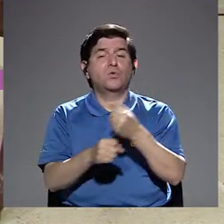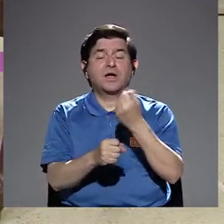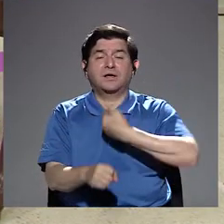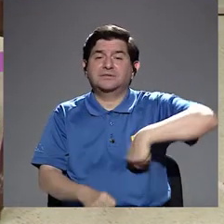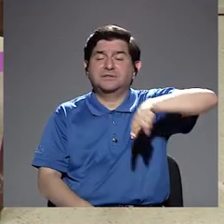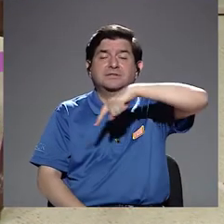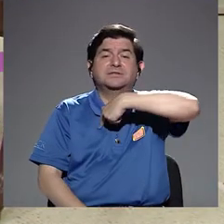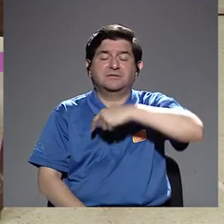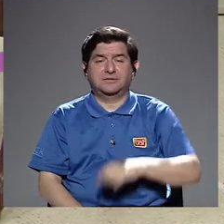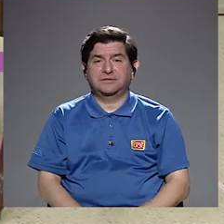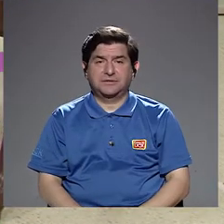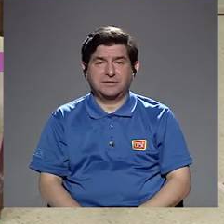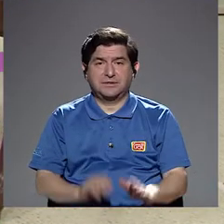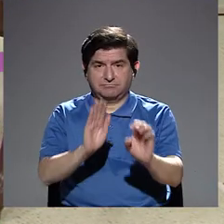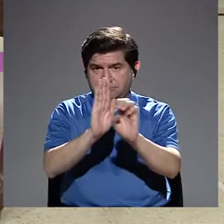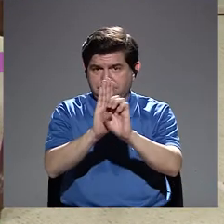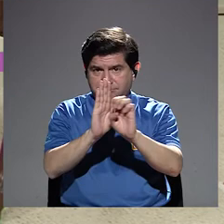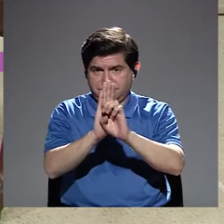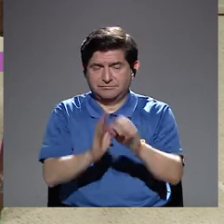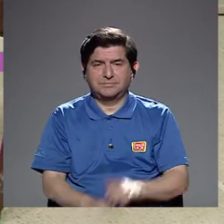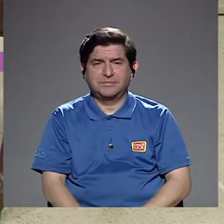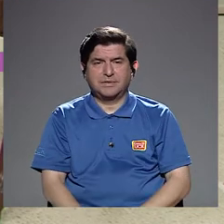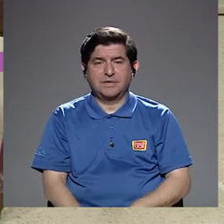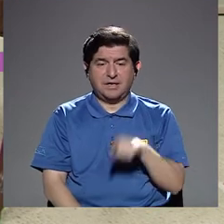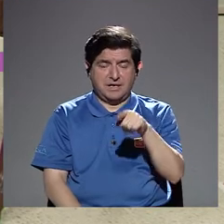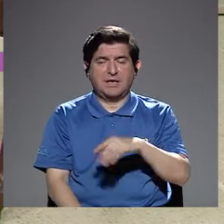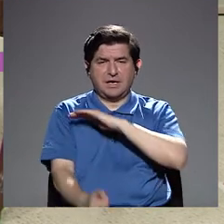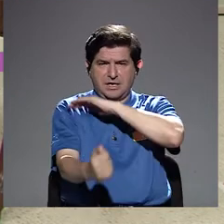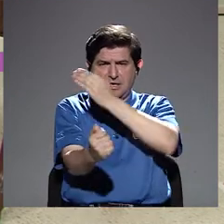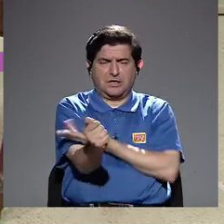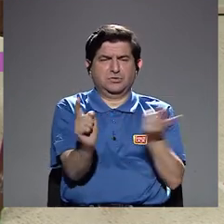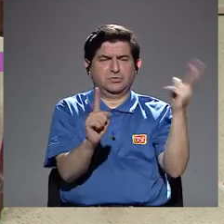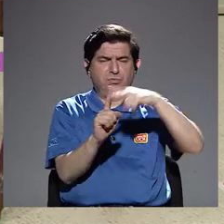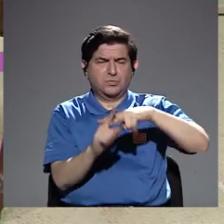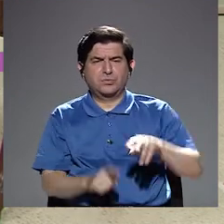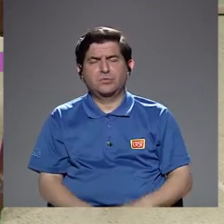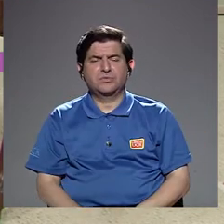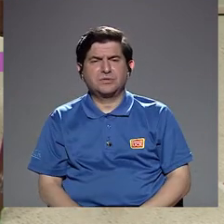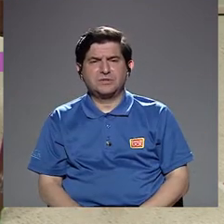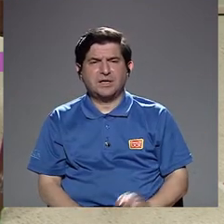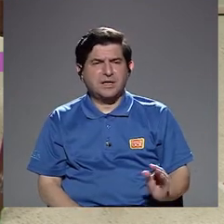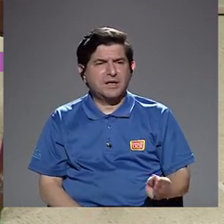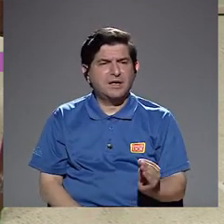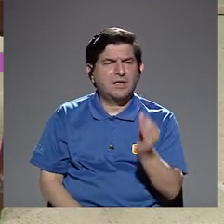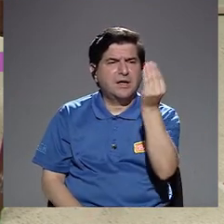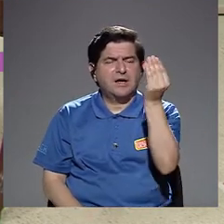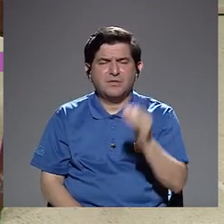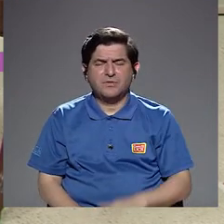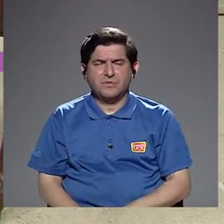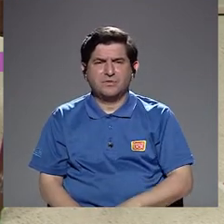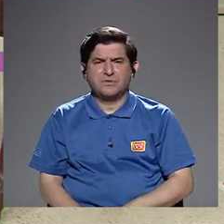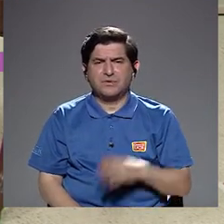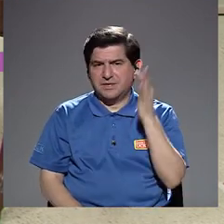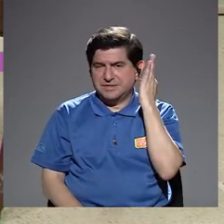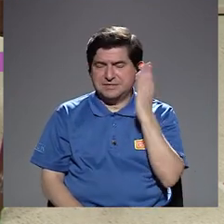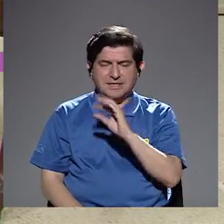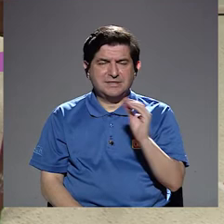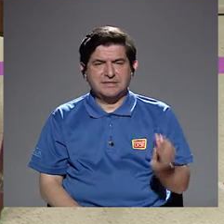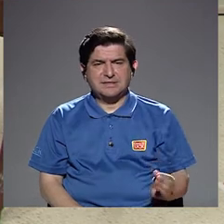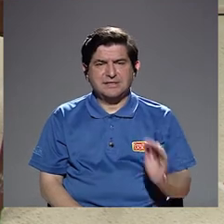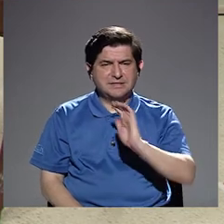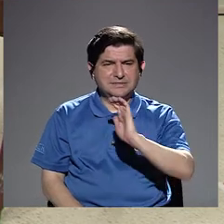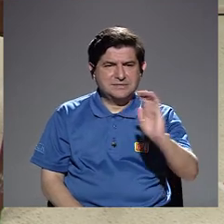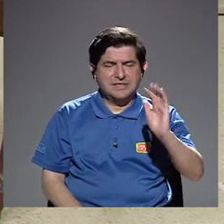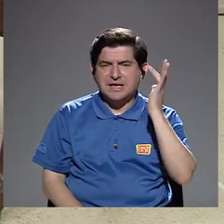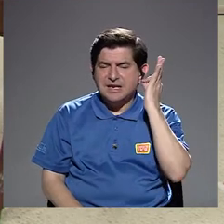trabajamos nosotros es, digamos, el empoderamiento de adolescentes, niñas y niñas, ¿verdad?, bueno, y niños también,